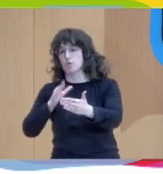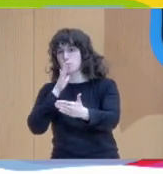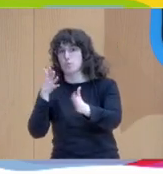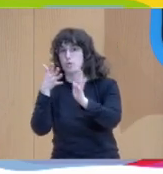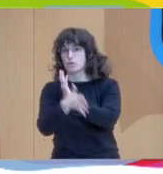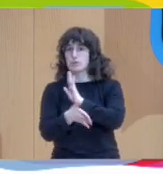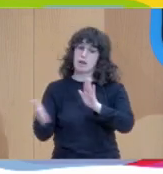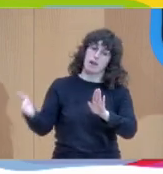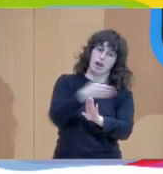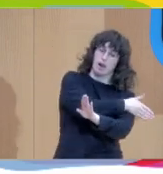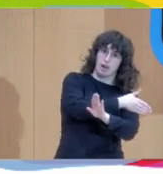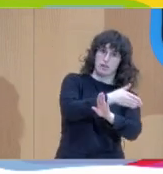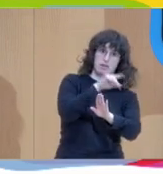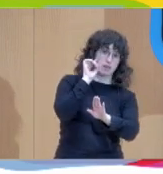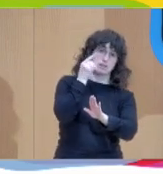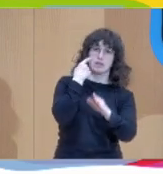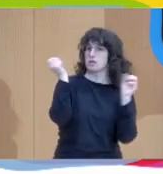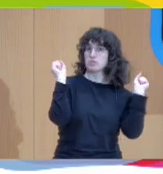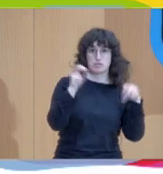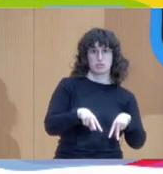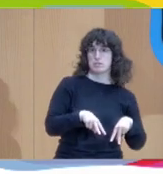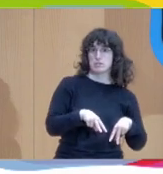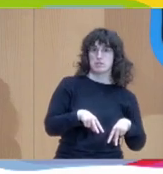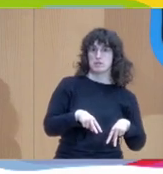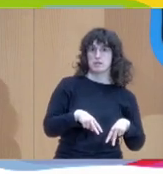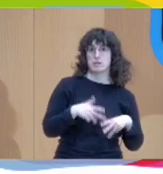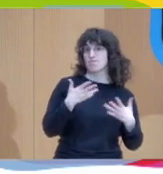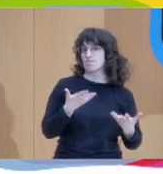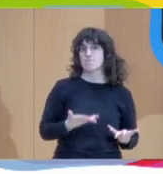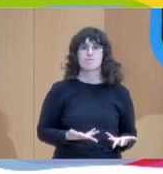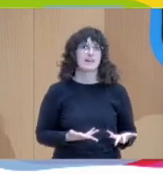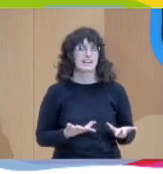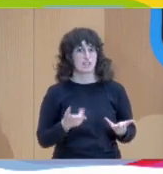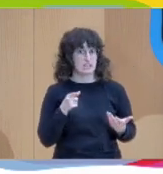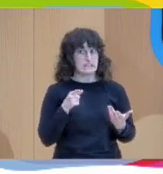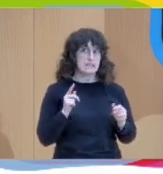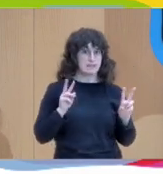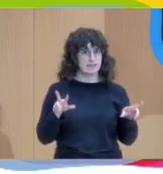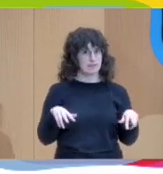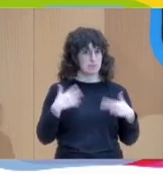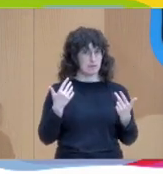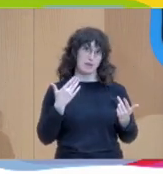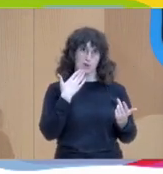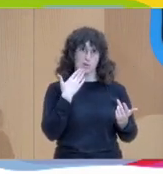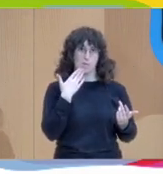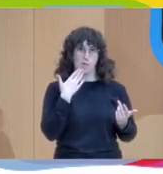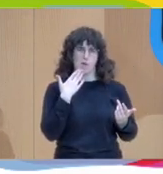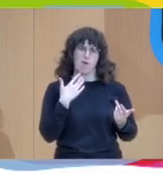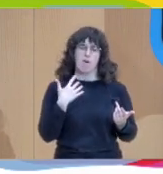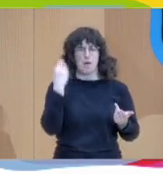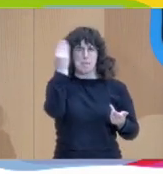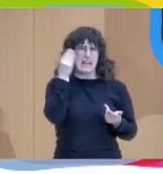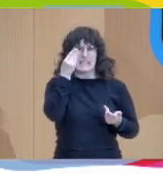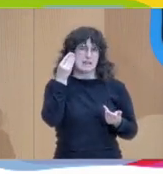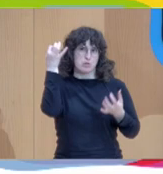Y si no hay un diagnóstico previo no estamos metiendo ni nuestras expectativas ni nuestros deseos. No estamos contaminando el proceso. Lo que